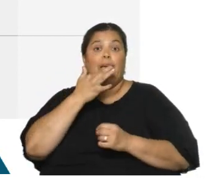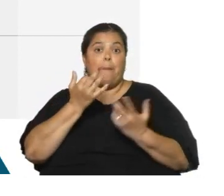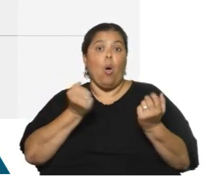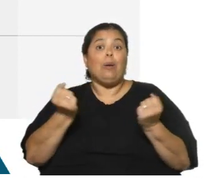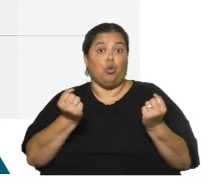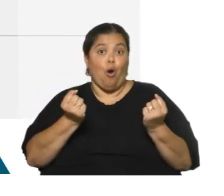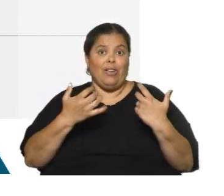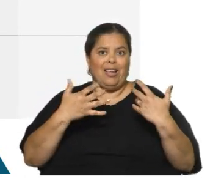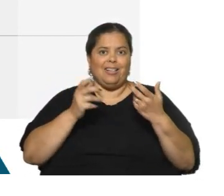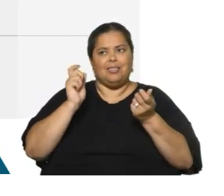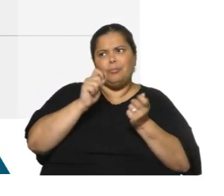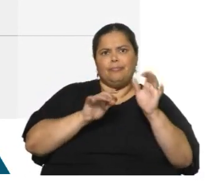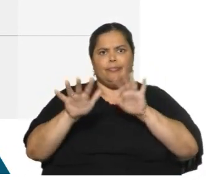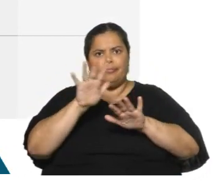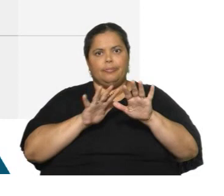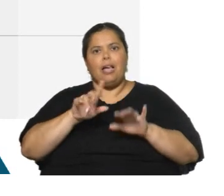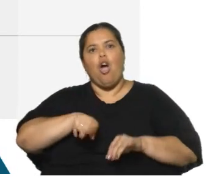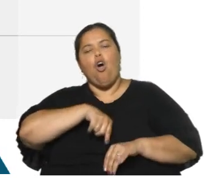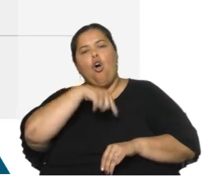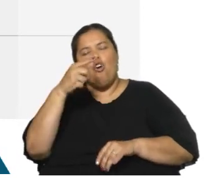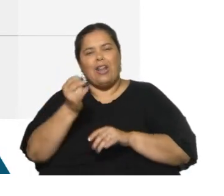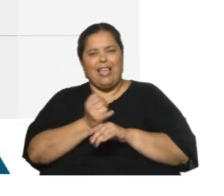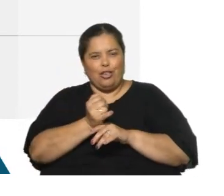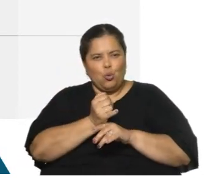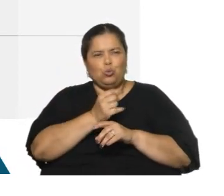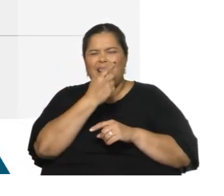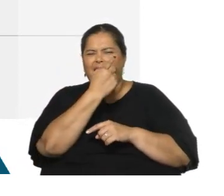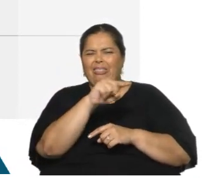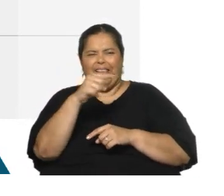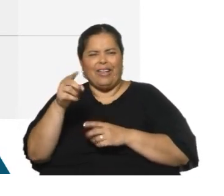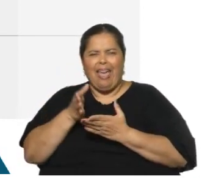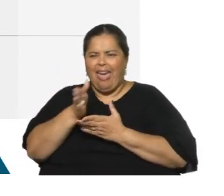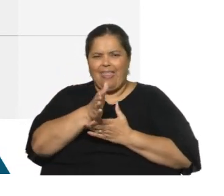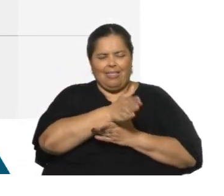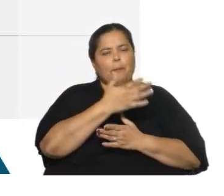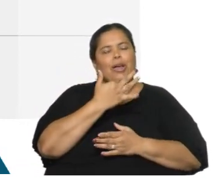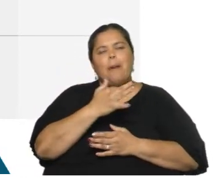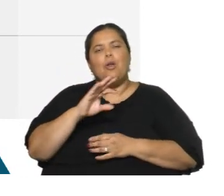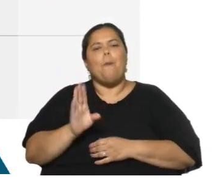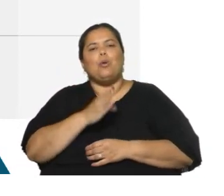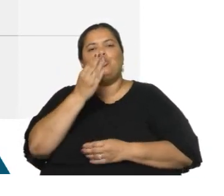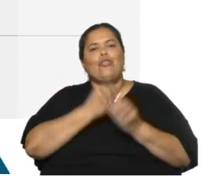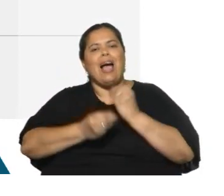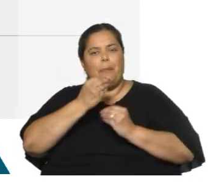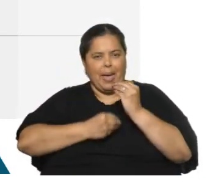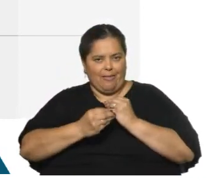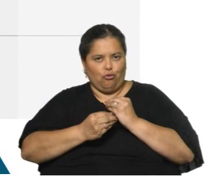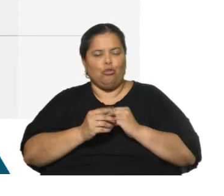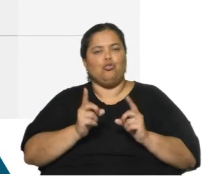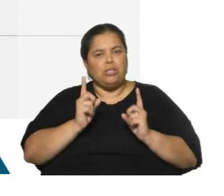La industria intradamas, que se llama, en este caso, son varias productoras de alimentos. Y la que